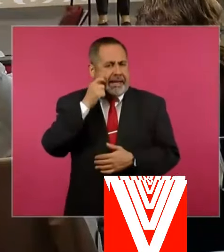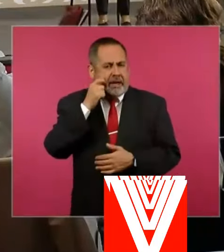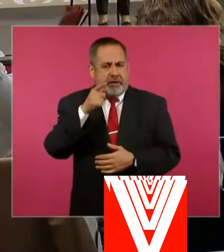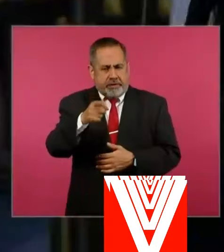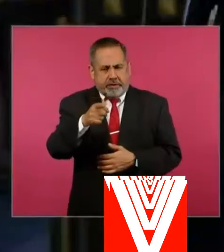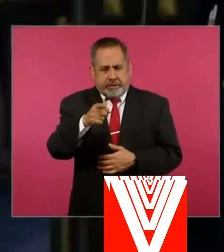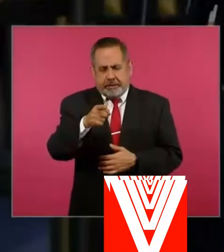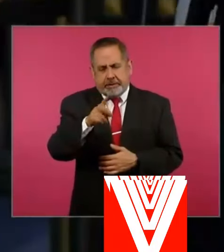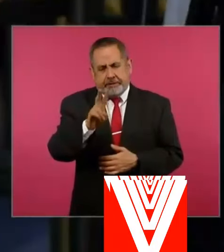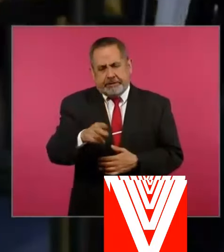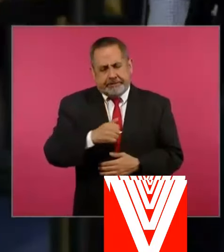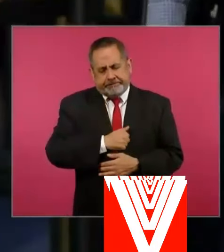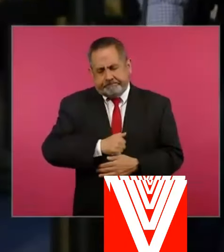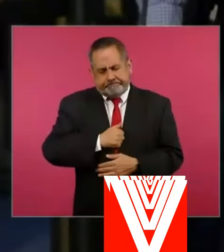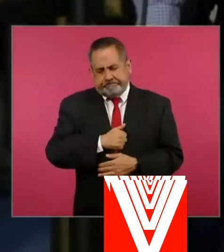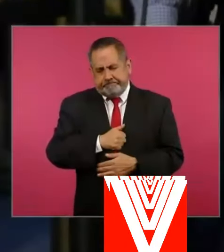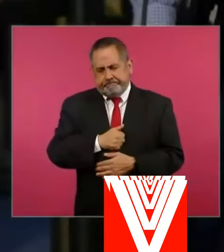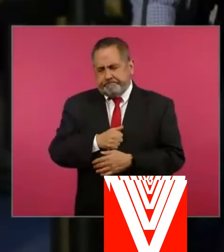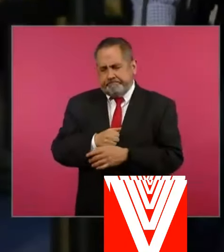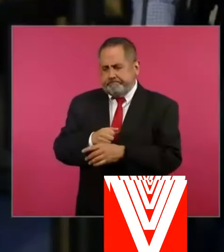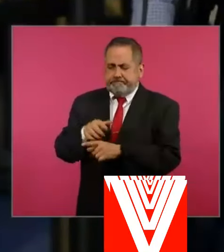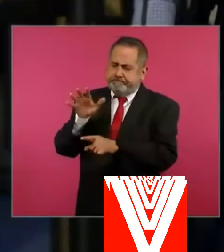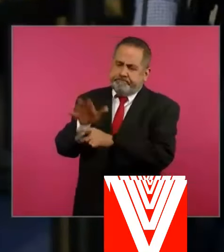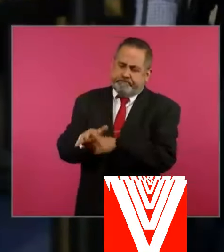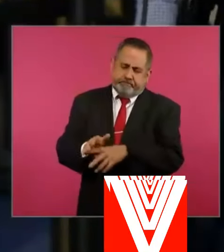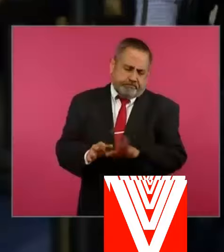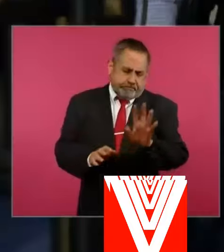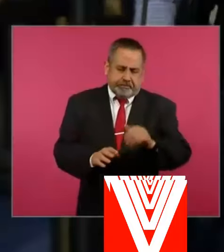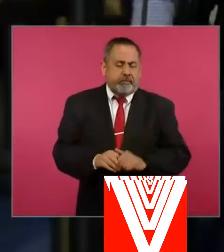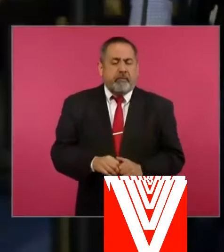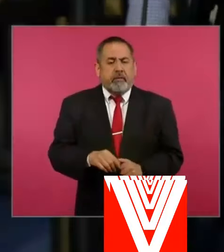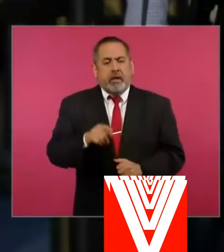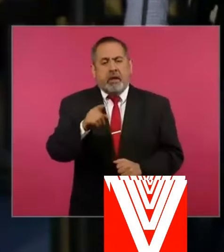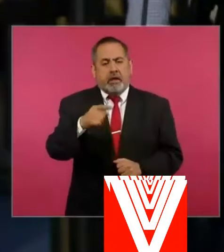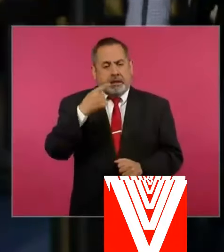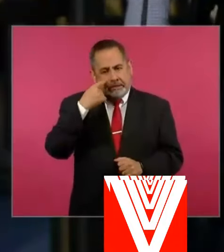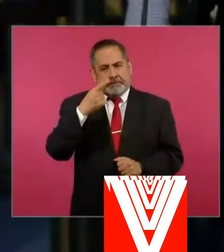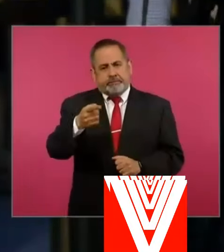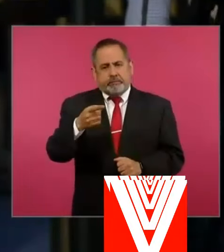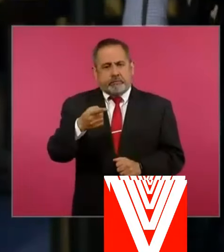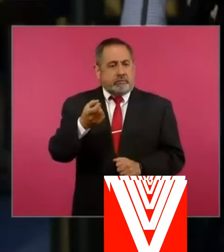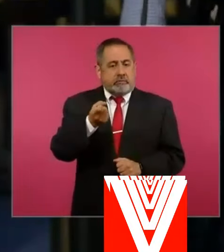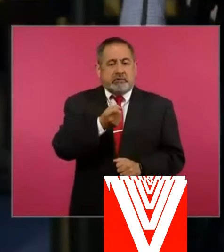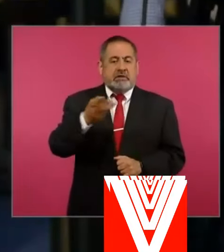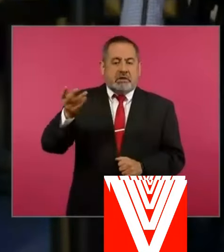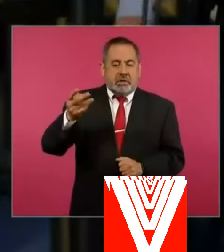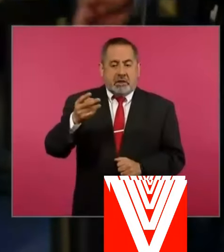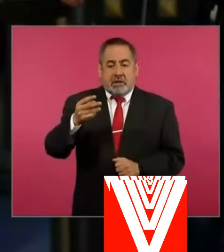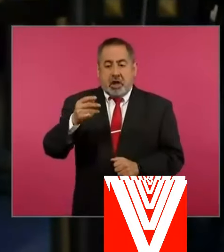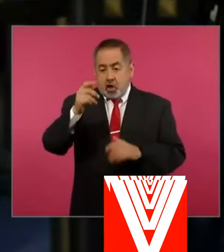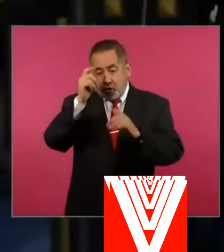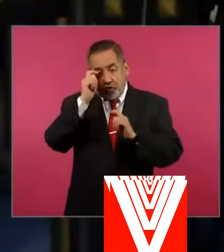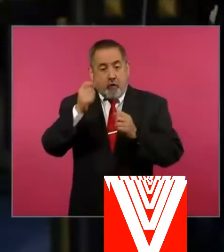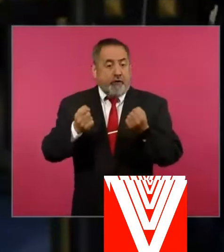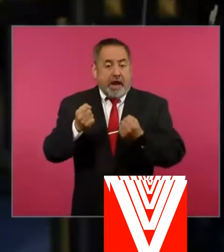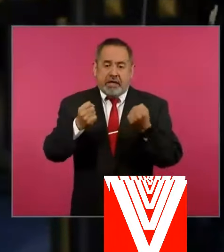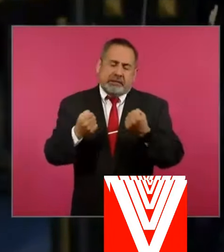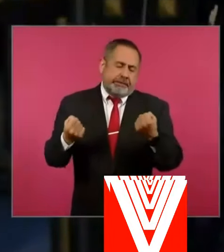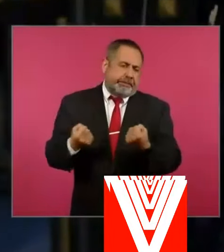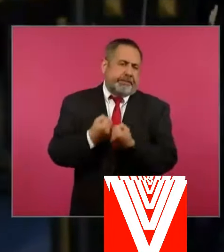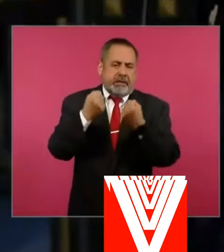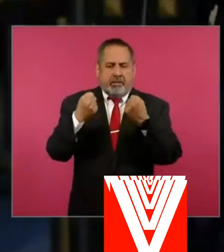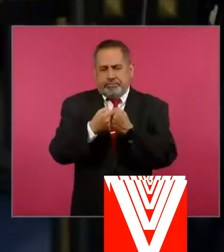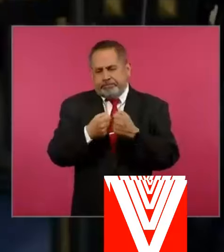esto lamentable del linchamiento, hemos visto que se han agarrado a choferes del transporte